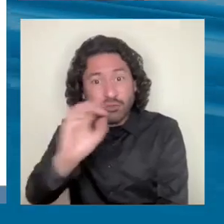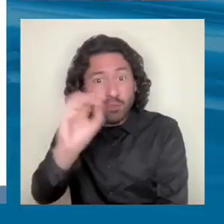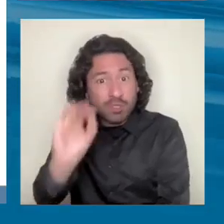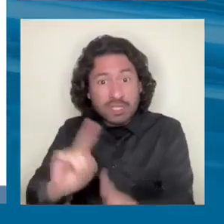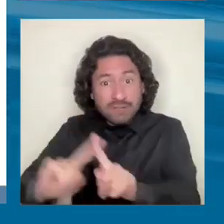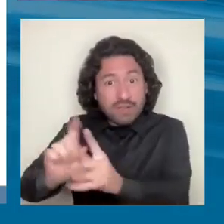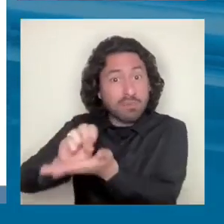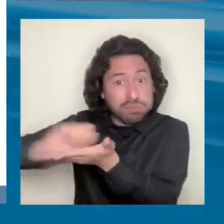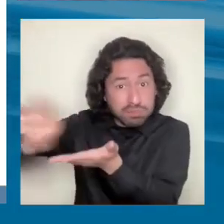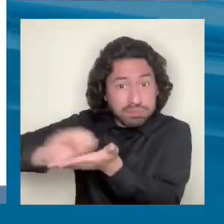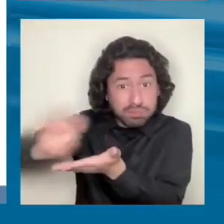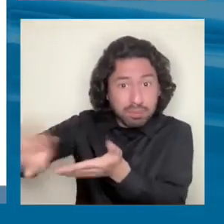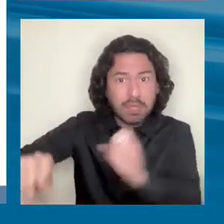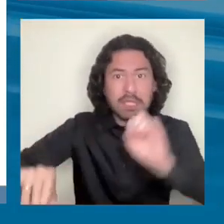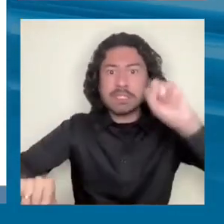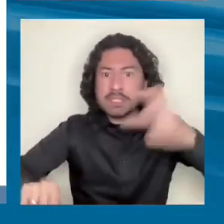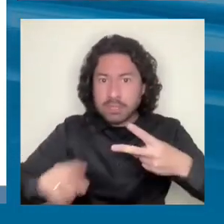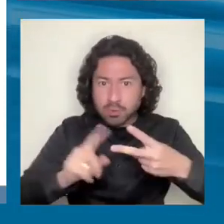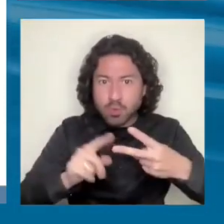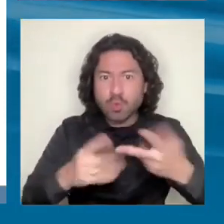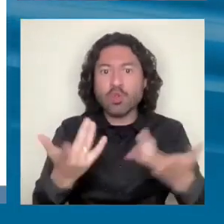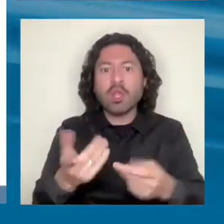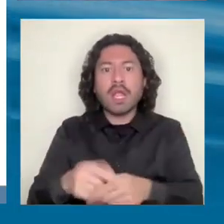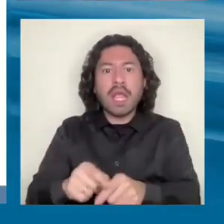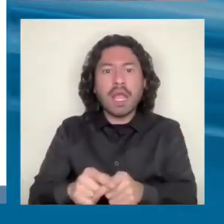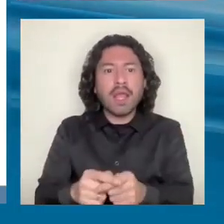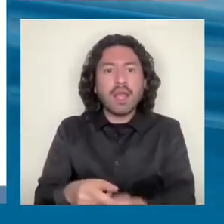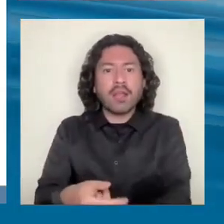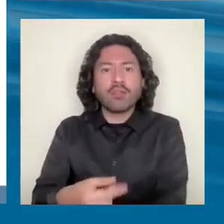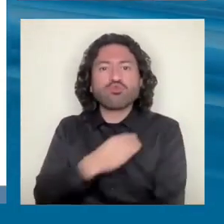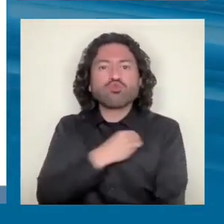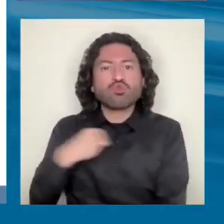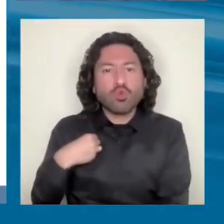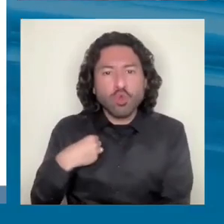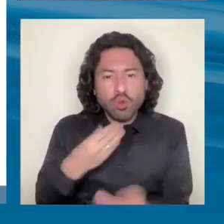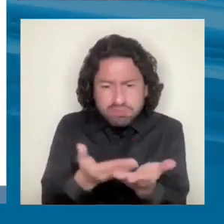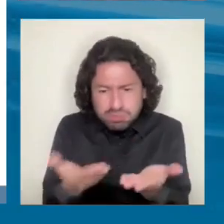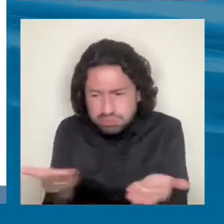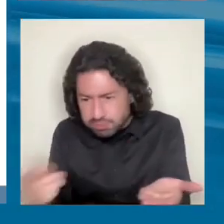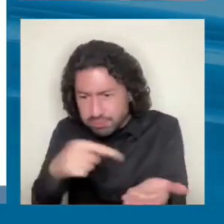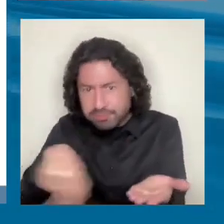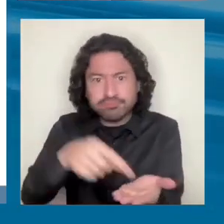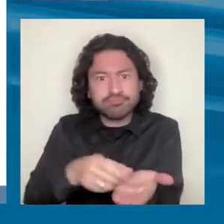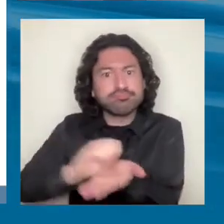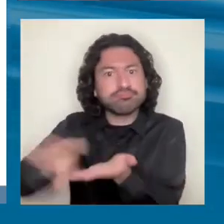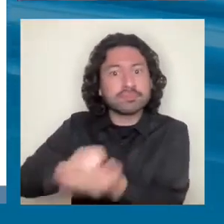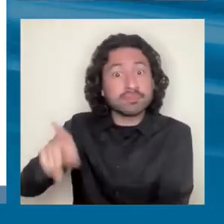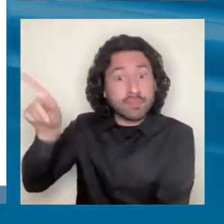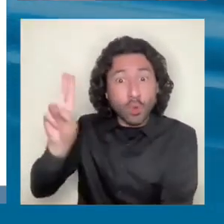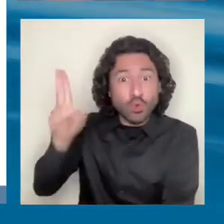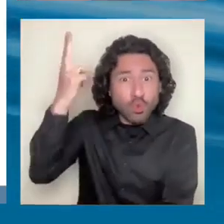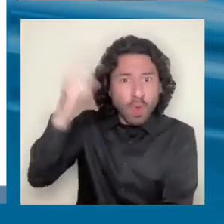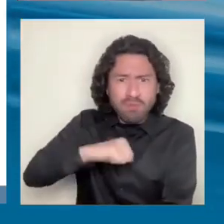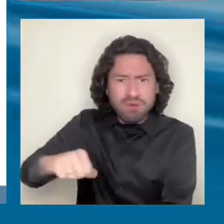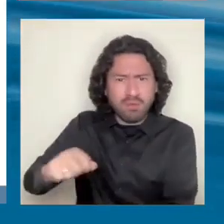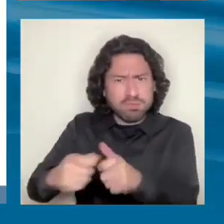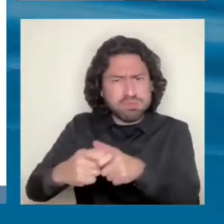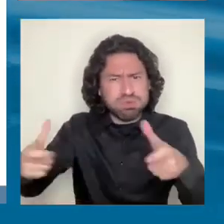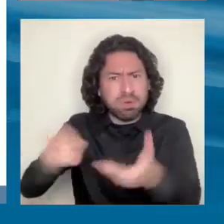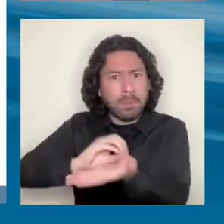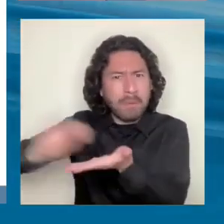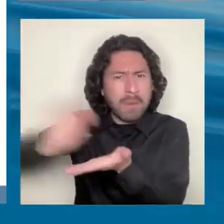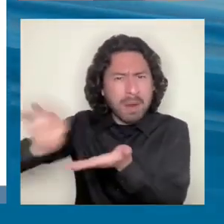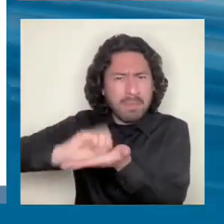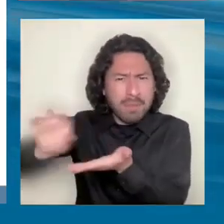Segundo sector de exportación, dispositivos médicos. Uruguay está creciendo aceleradamente la exportación, aquí está el señor